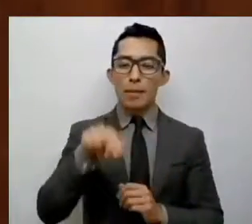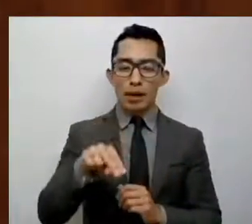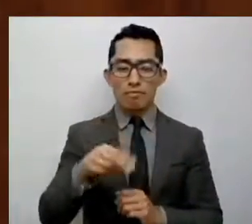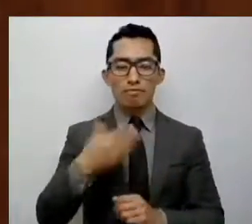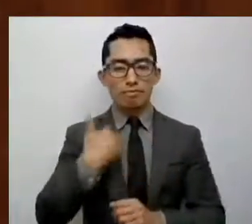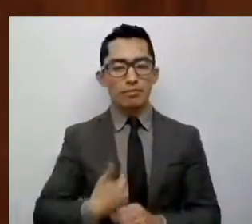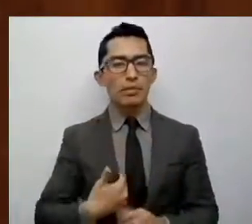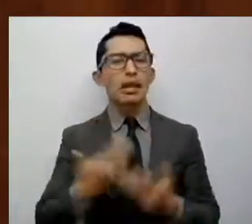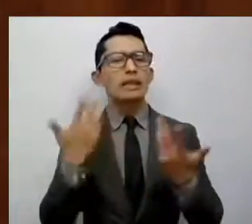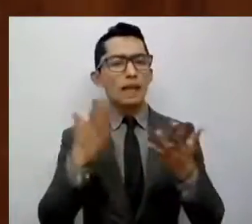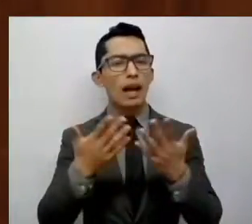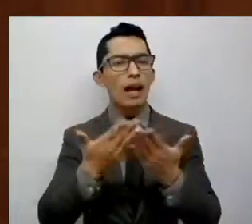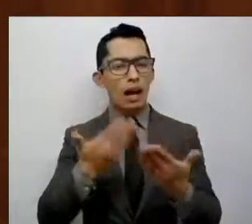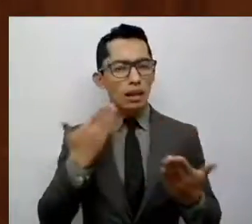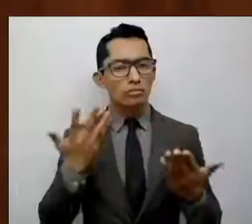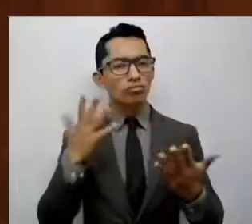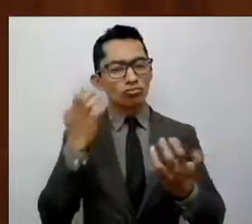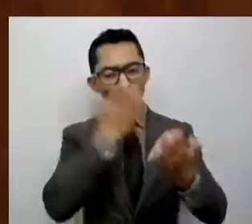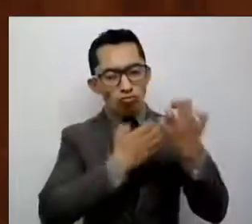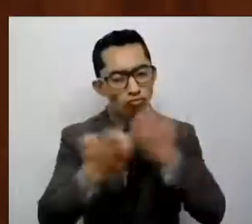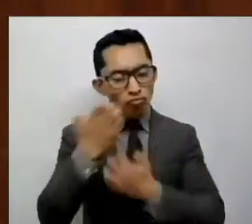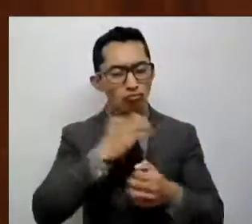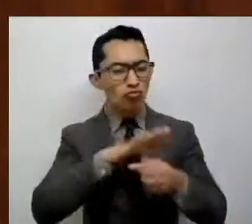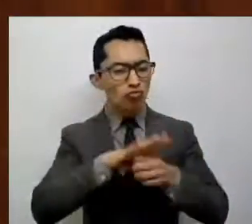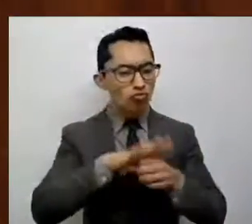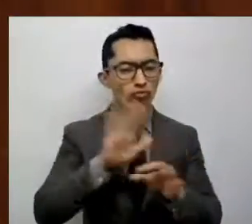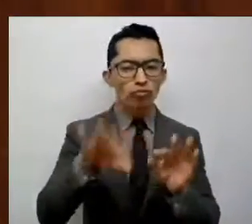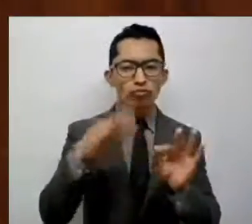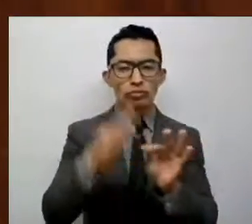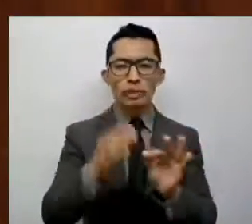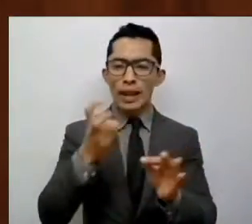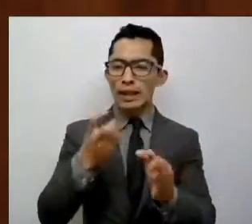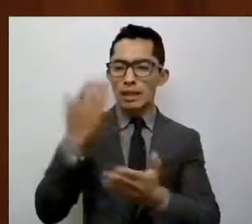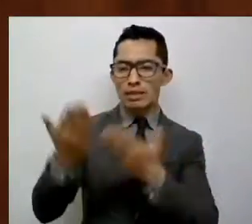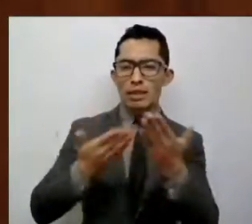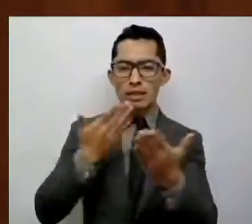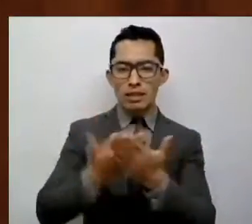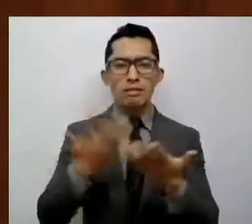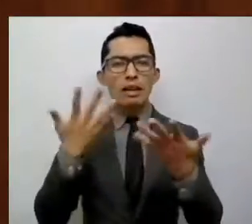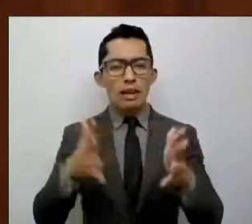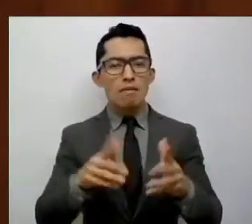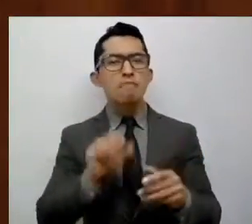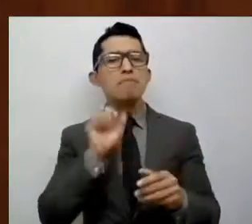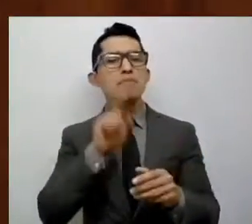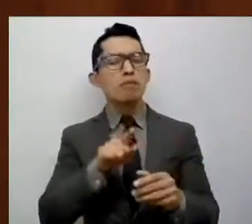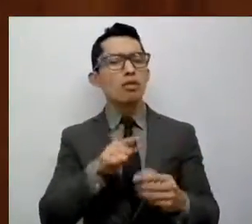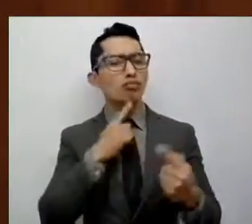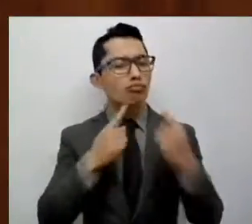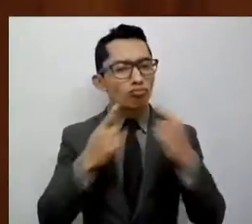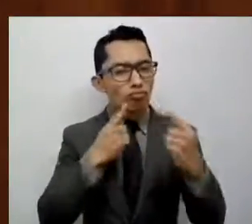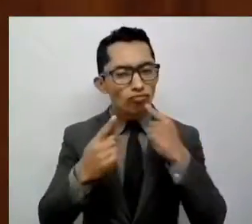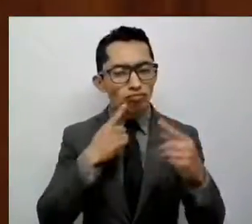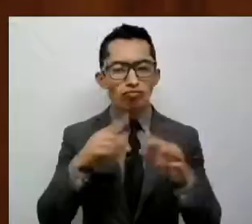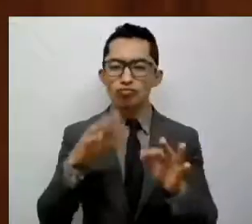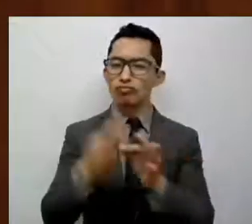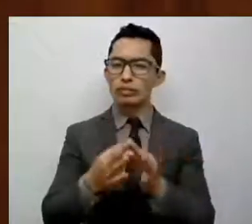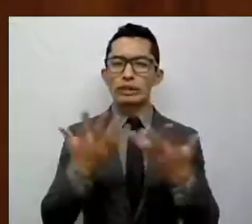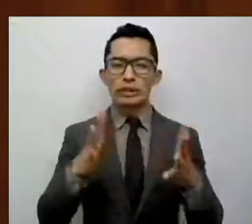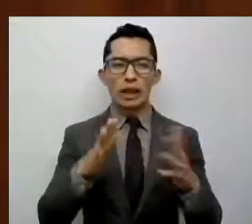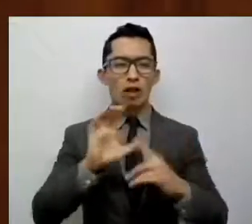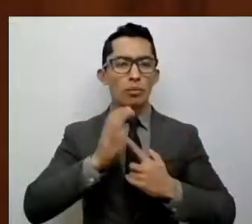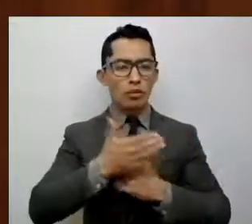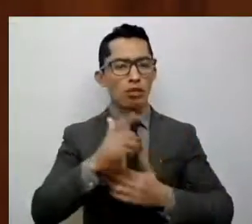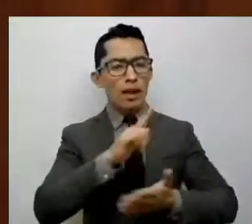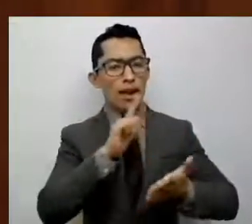Habiendo agotado el estudio de la iniciativa de decreto y ampliamente discutido en las comisiones legislativas,